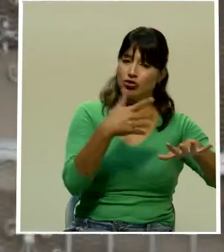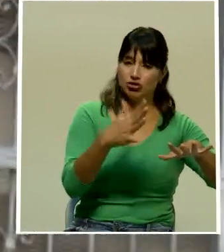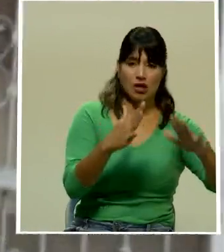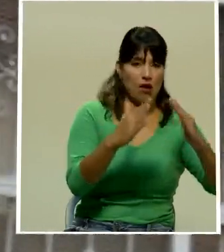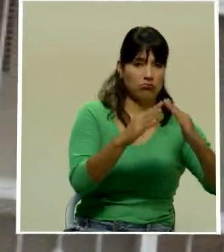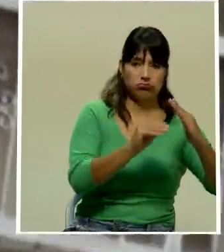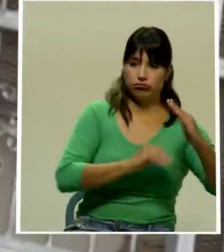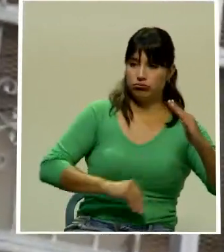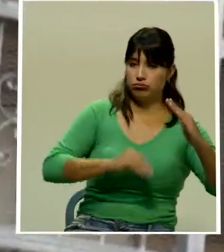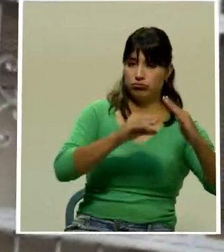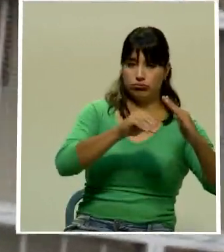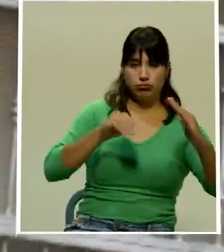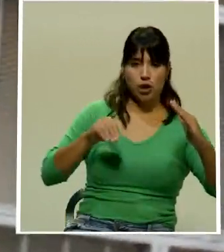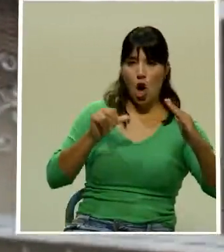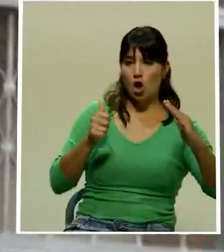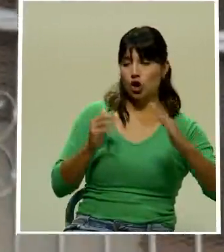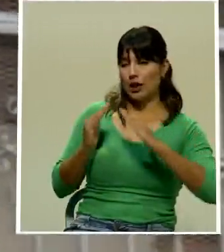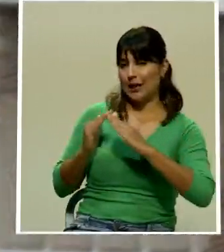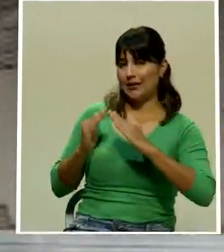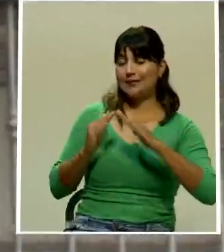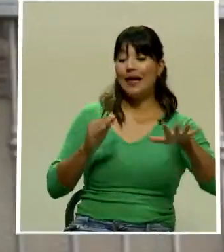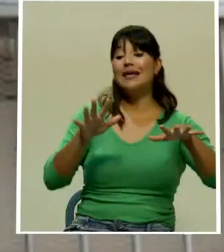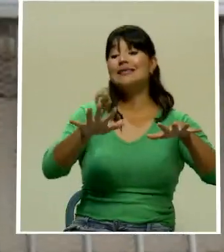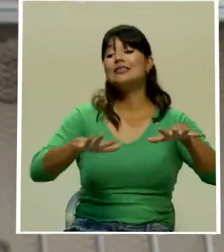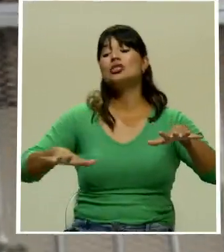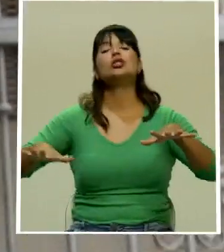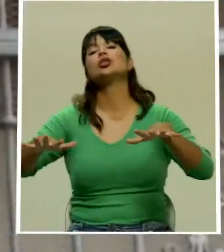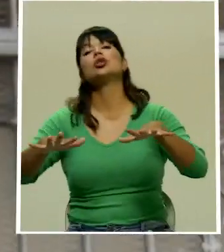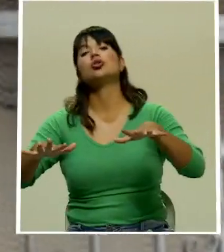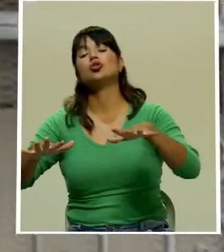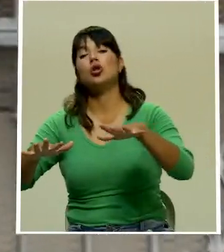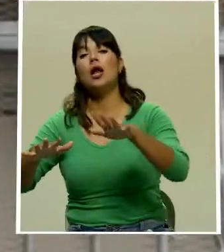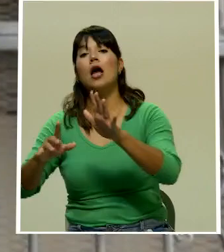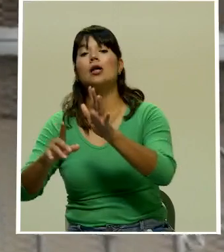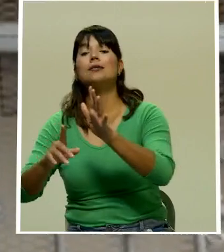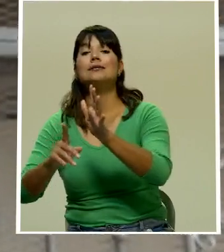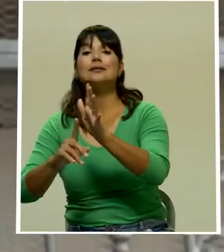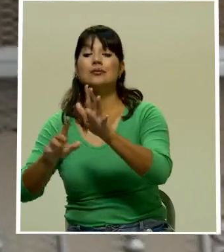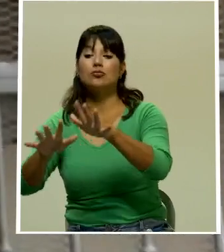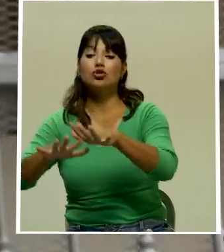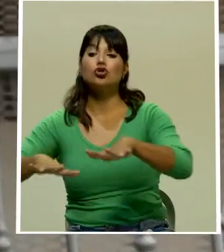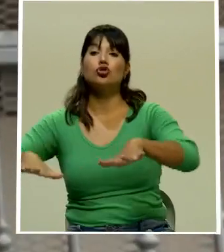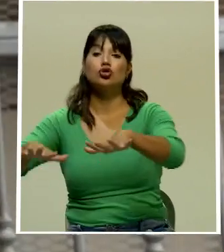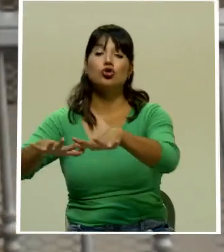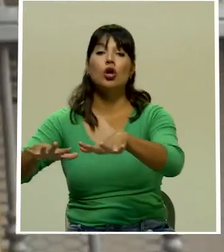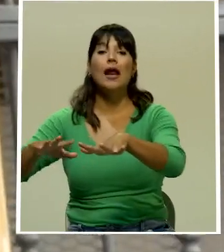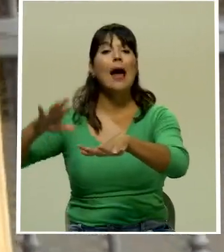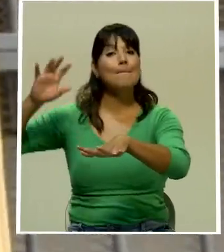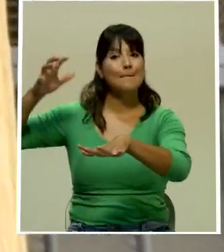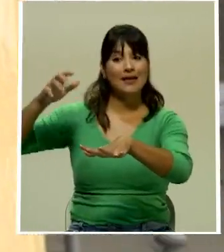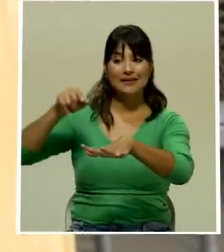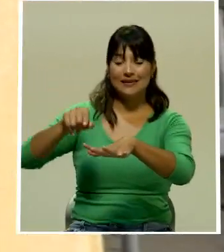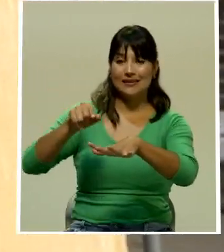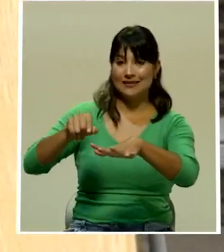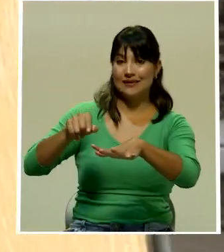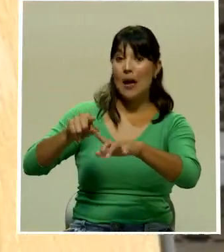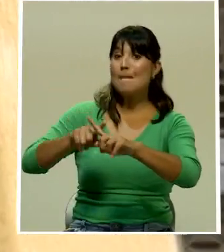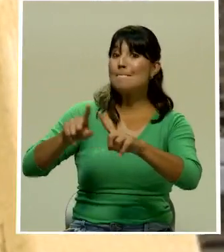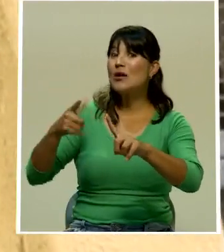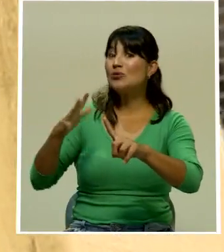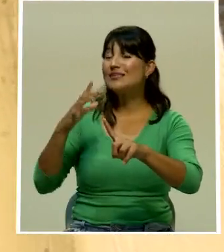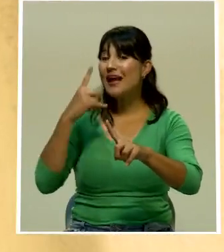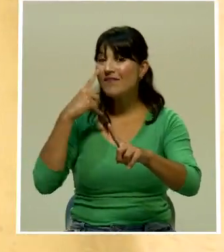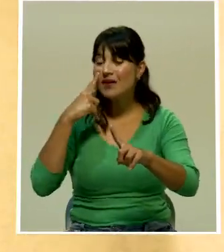cómo esta vivienda especialmente es una de las más afectadas ¿verdad? se puede observar las paredes se puede observar el piso cómo está